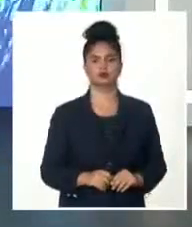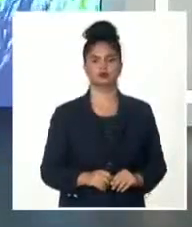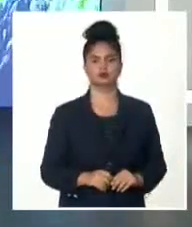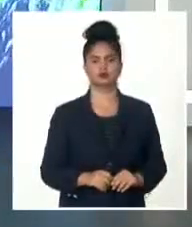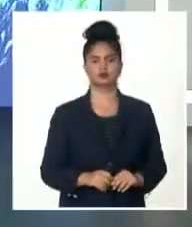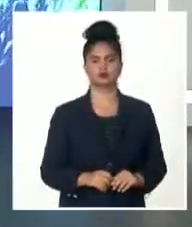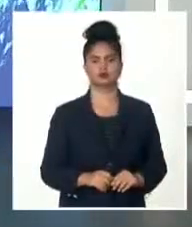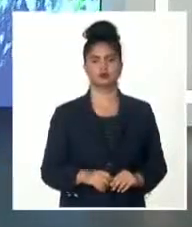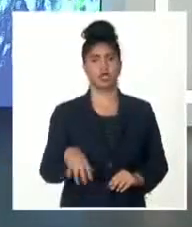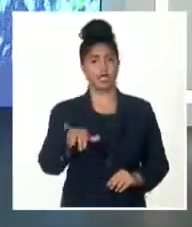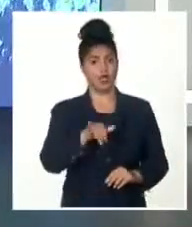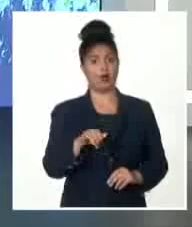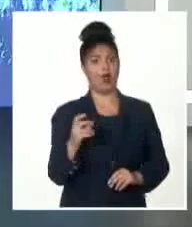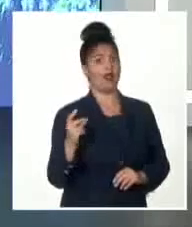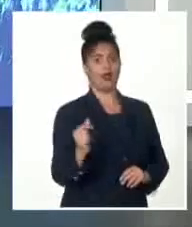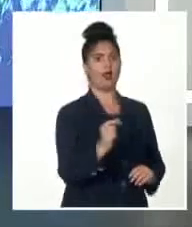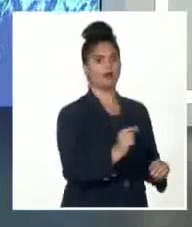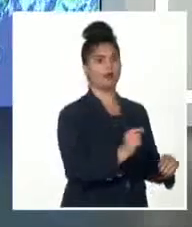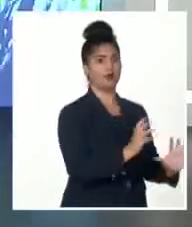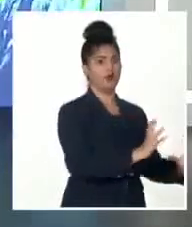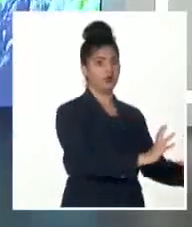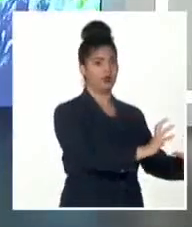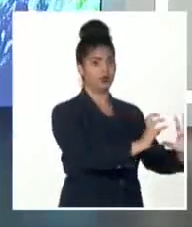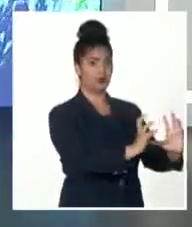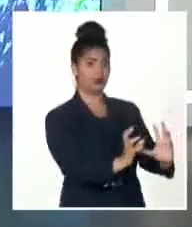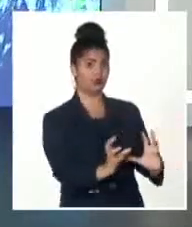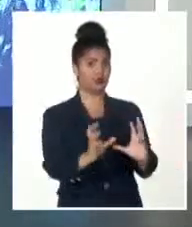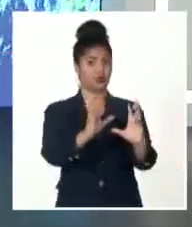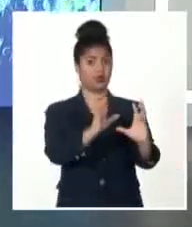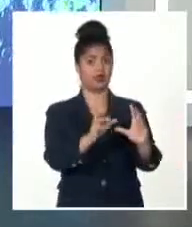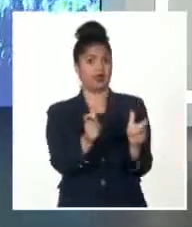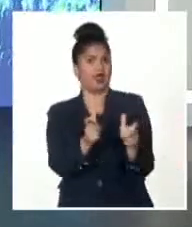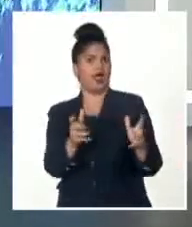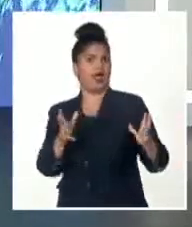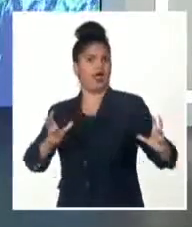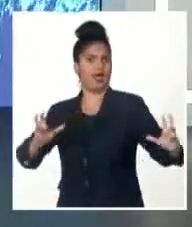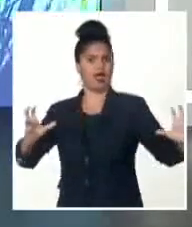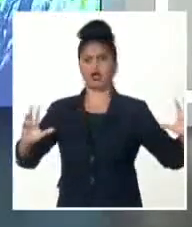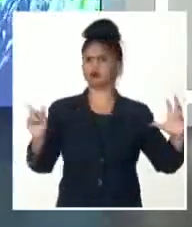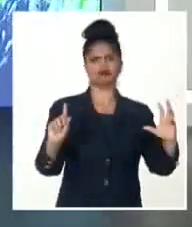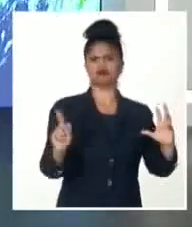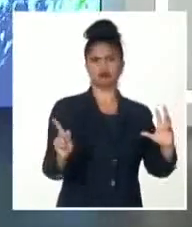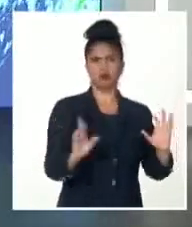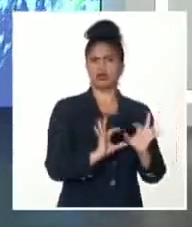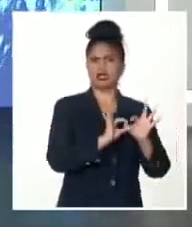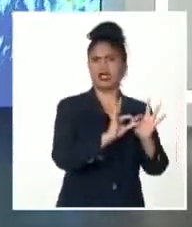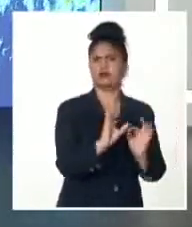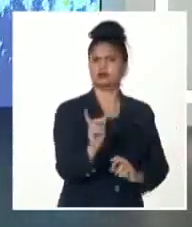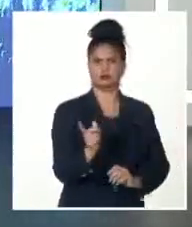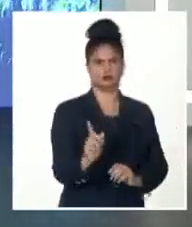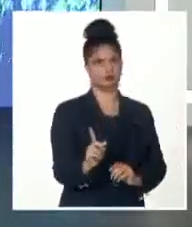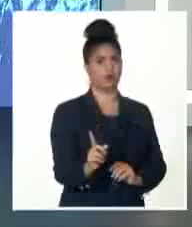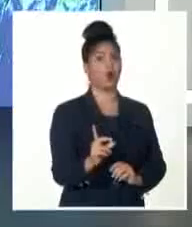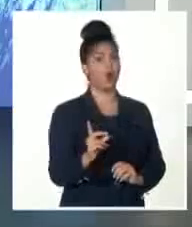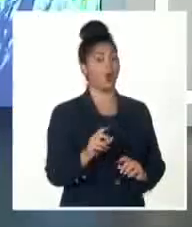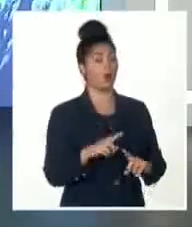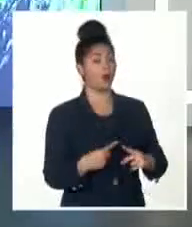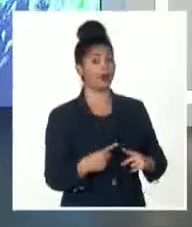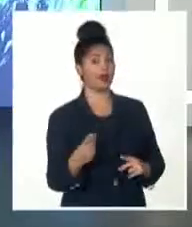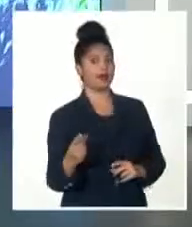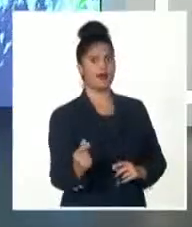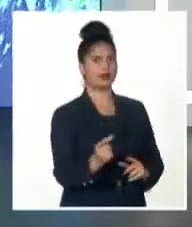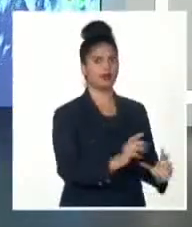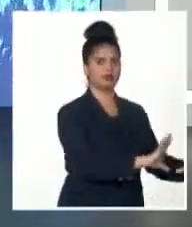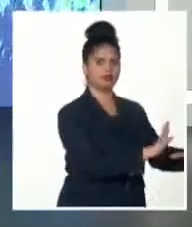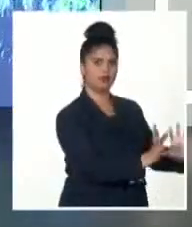limita el desarrollo en cuanto al punto de vista de la organización de sus áreas nubosas, pero también es otro elemento que ha cambiado algo lo que están